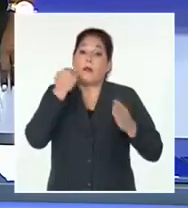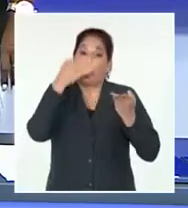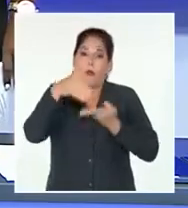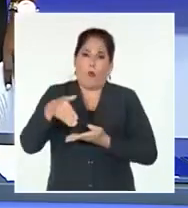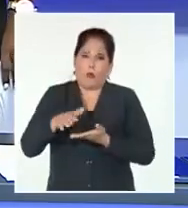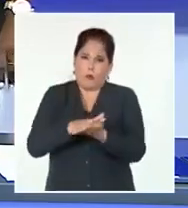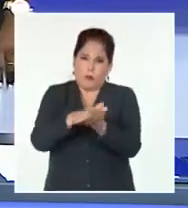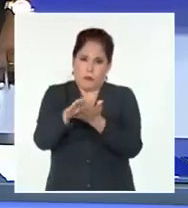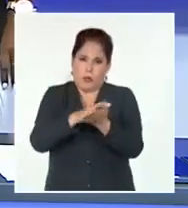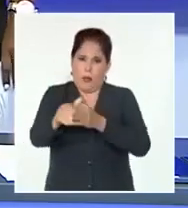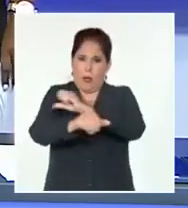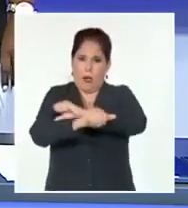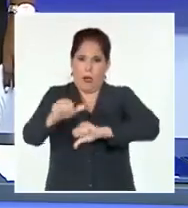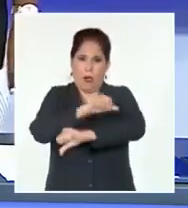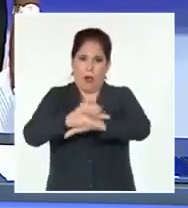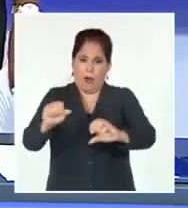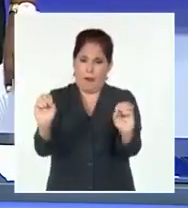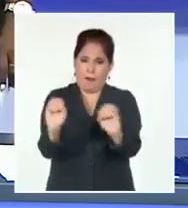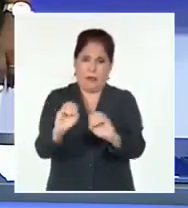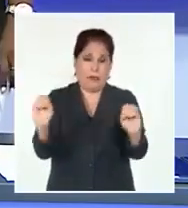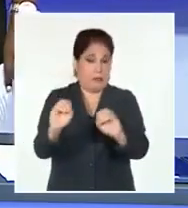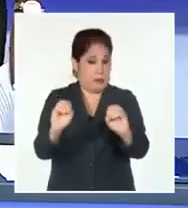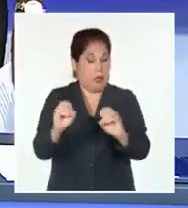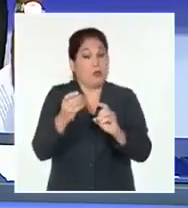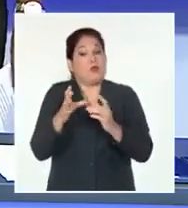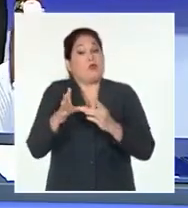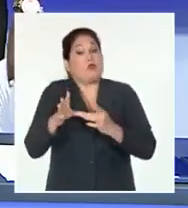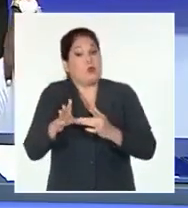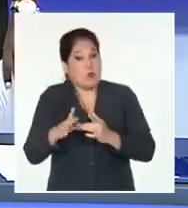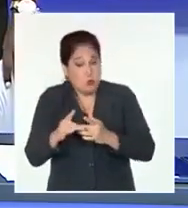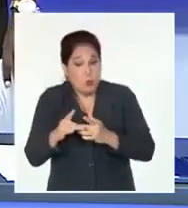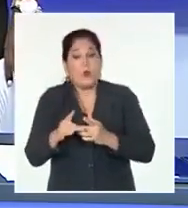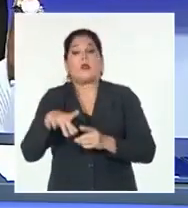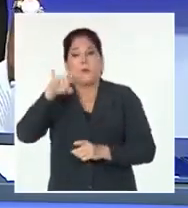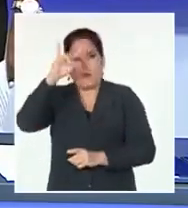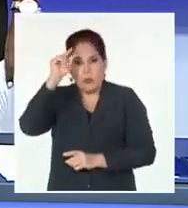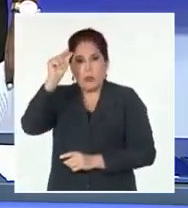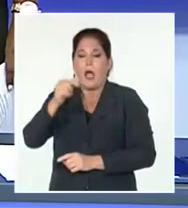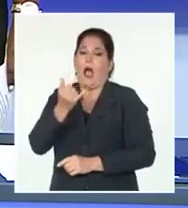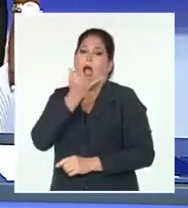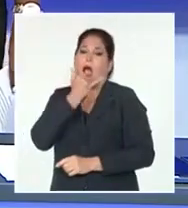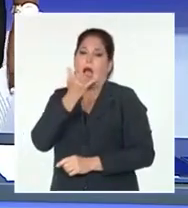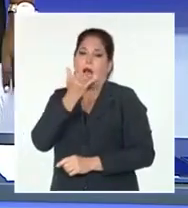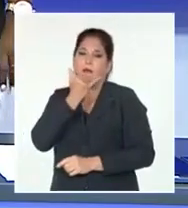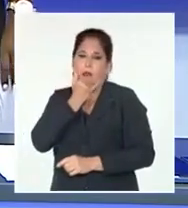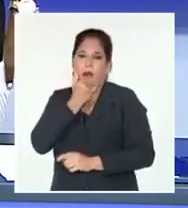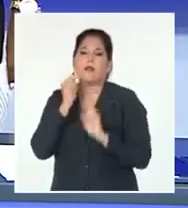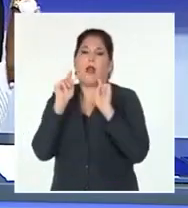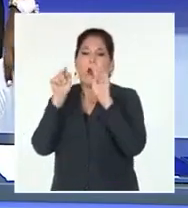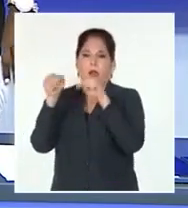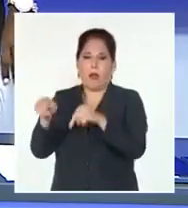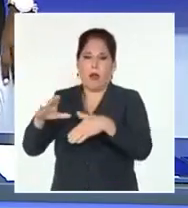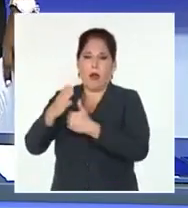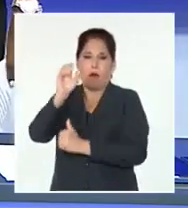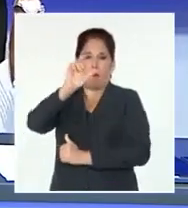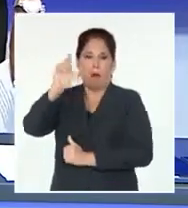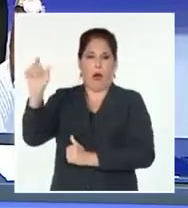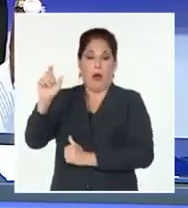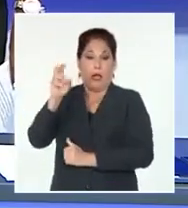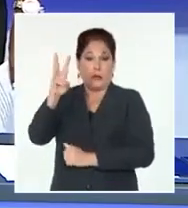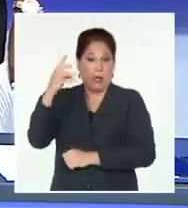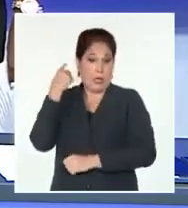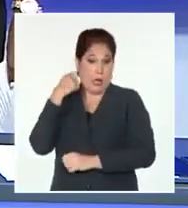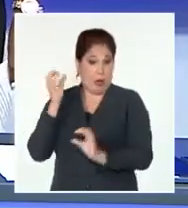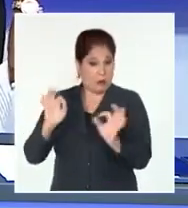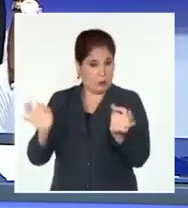lesiones al personal que se encontraba dentro del edificio, pero sí hubo perjuicios materiales de consideración. Al cabo de tres años,